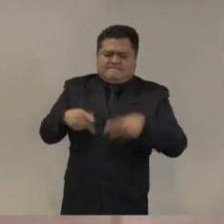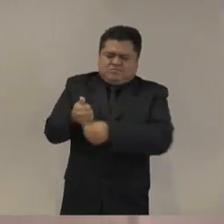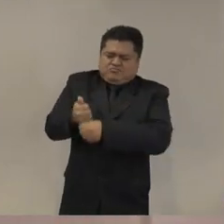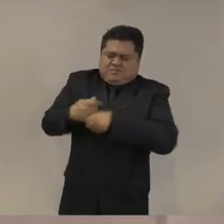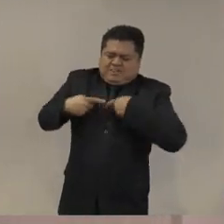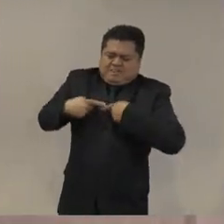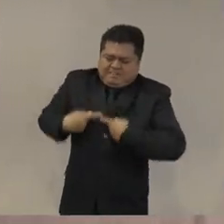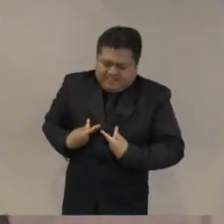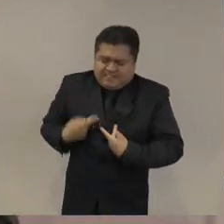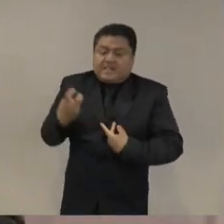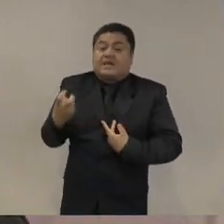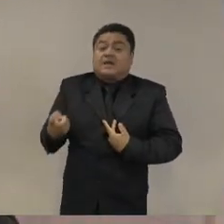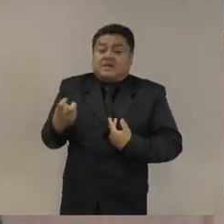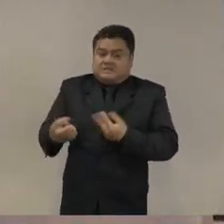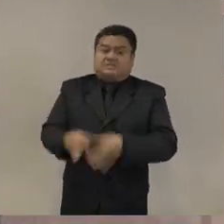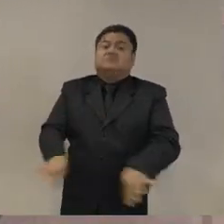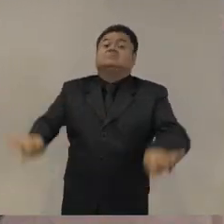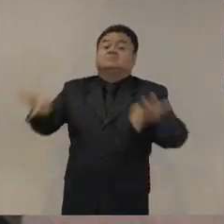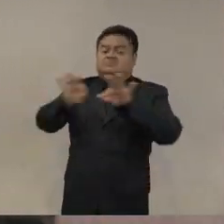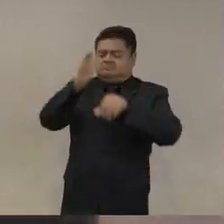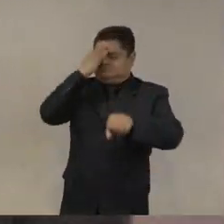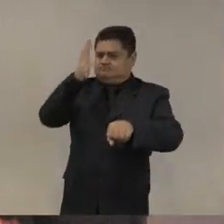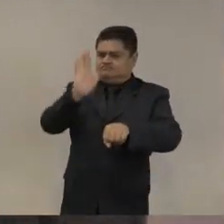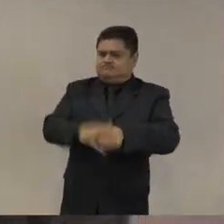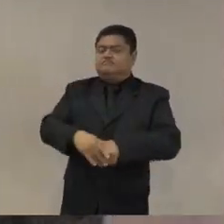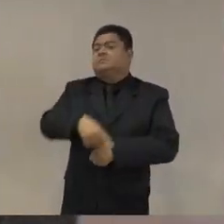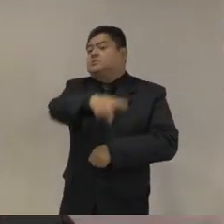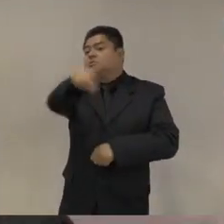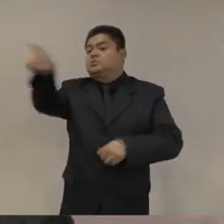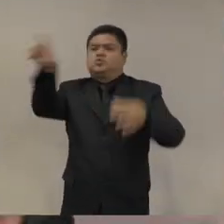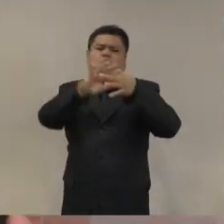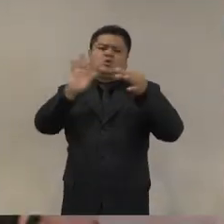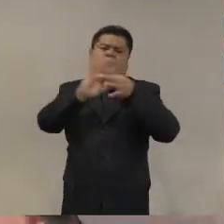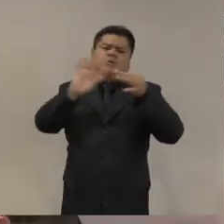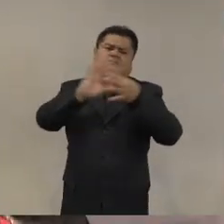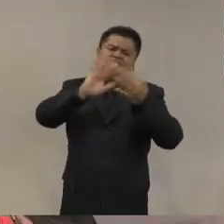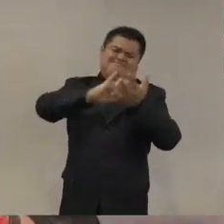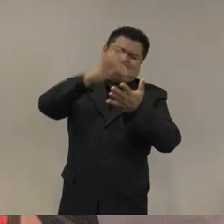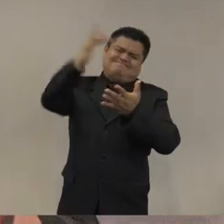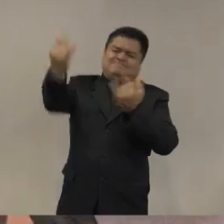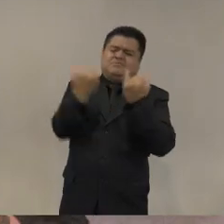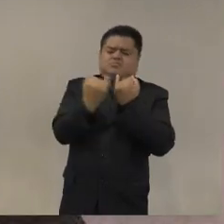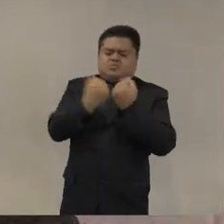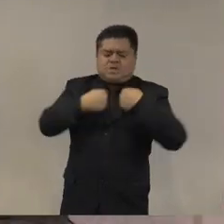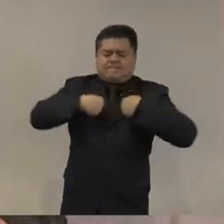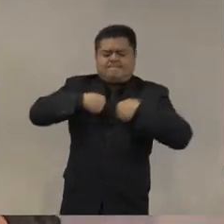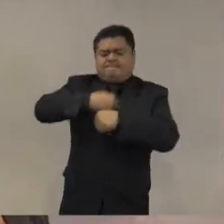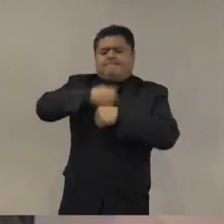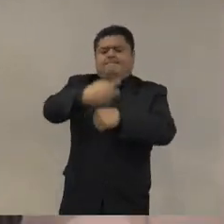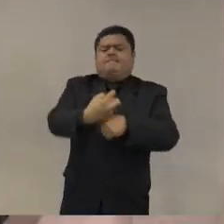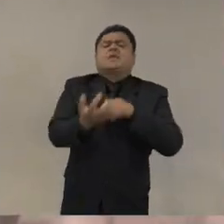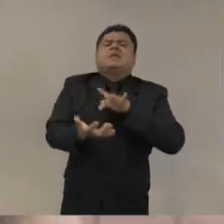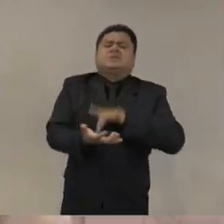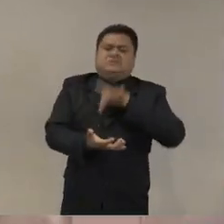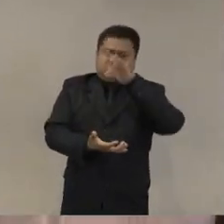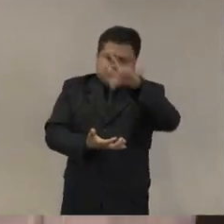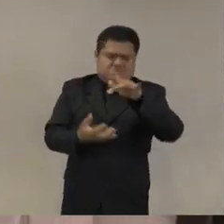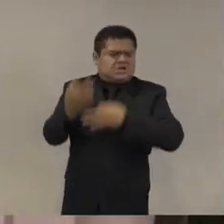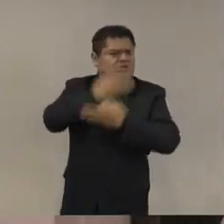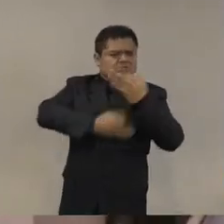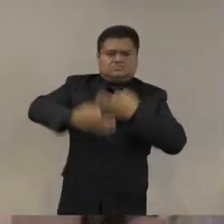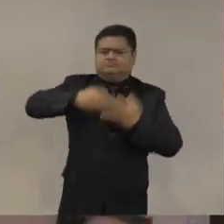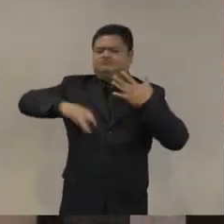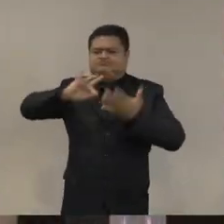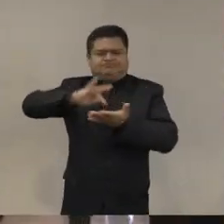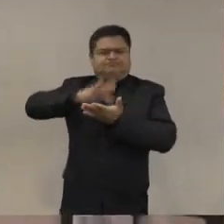Anaís Mónica Julián gracias un aplauso para todos ustedes y gracias por invitarme a estar con ustedes y aprender muchísimas gracias